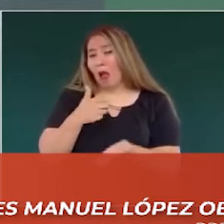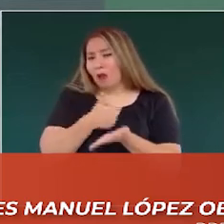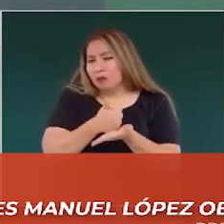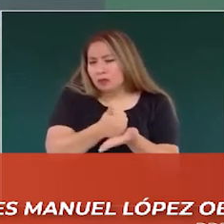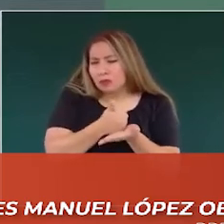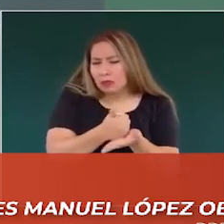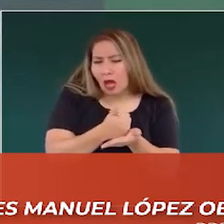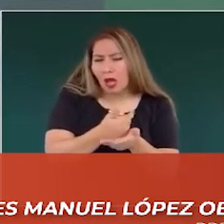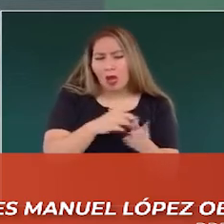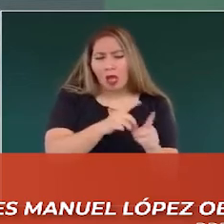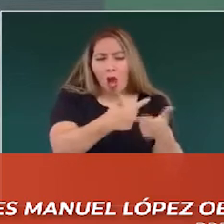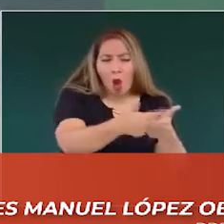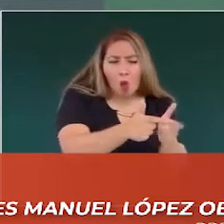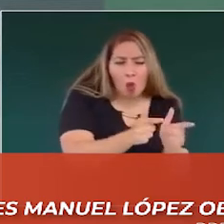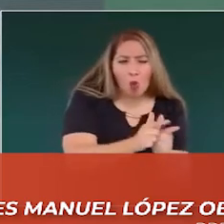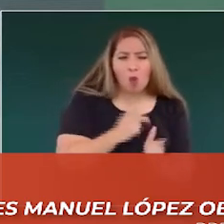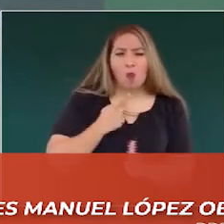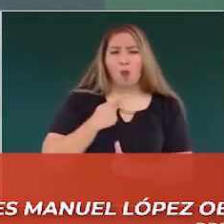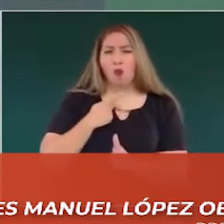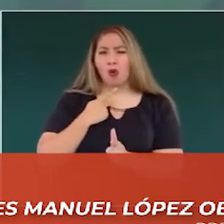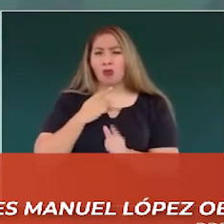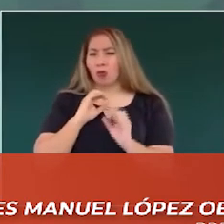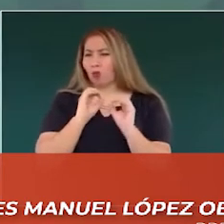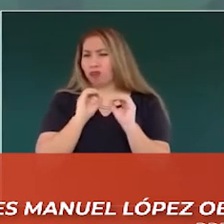a ningún candidato,